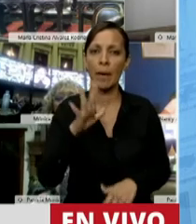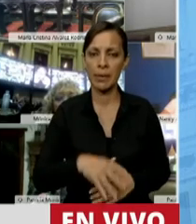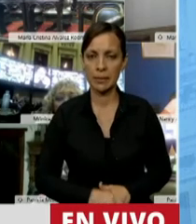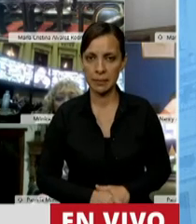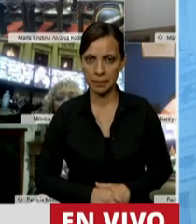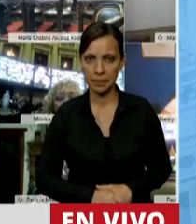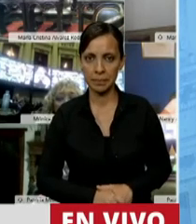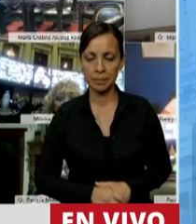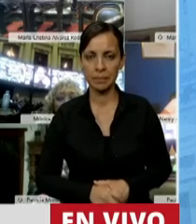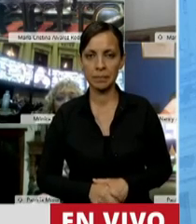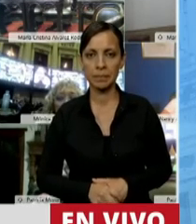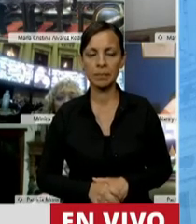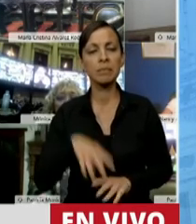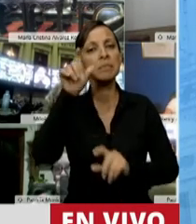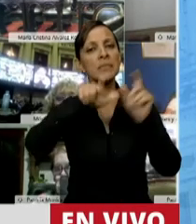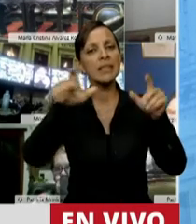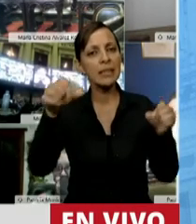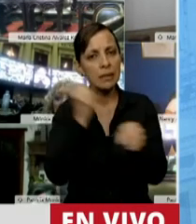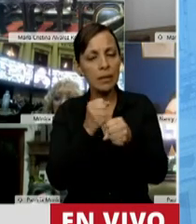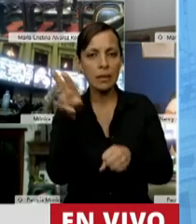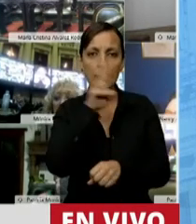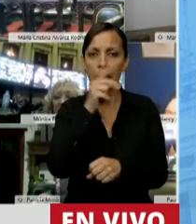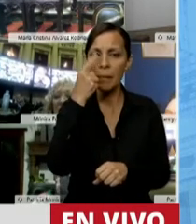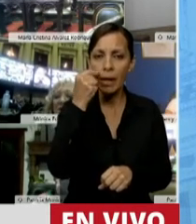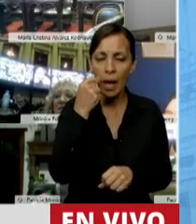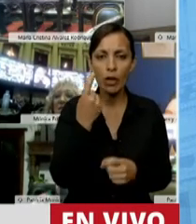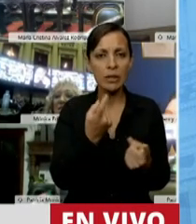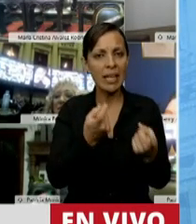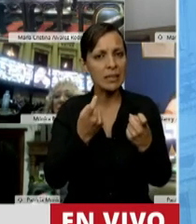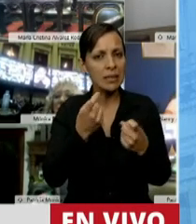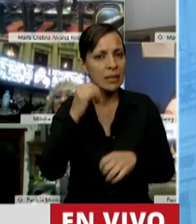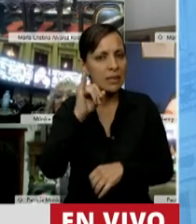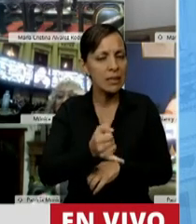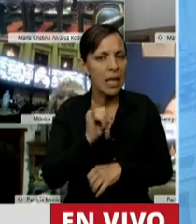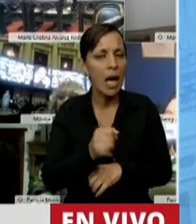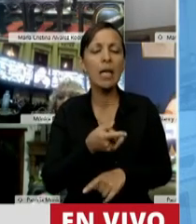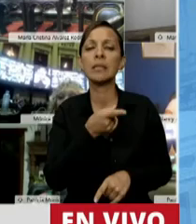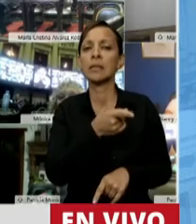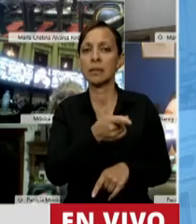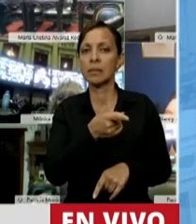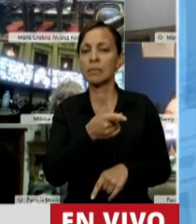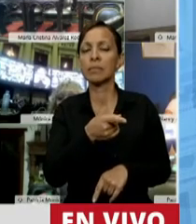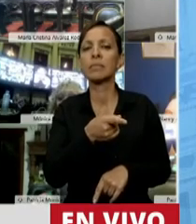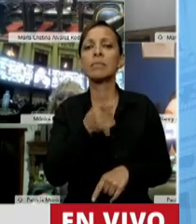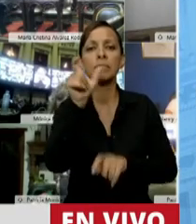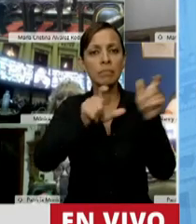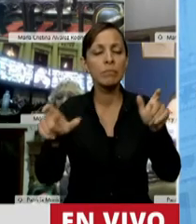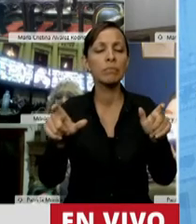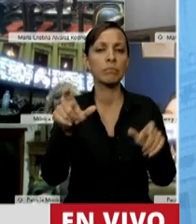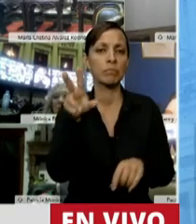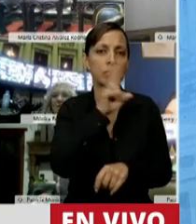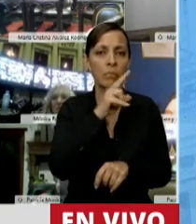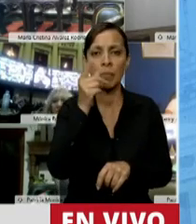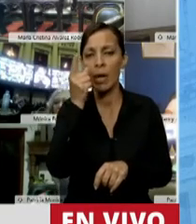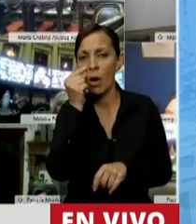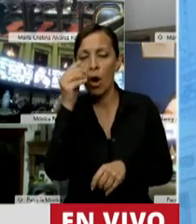vez. Los trabajadores y las trabajadoras esenciales, los trabajadores y las trabajadoras de